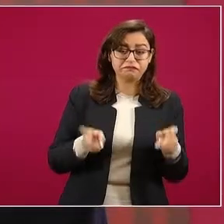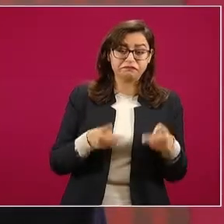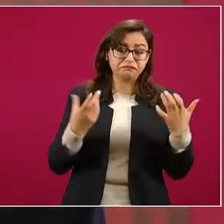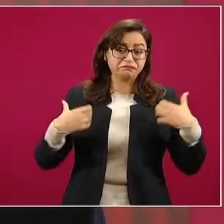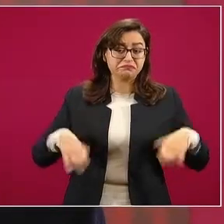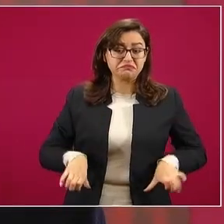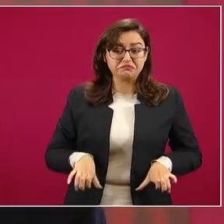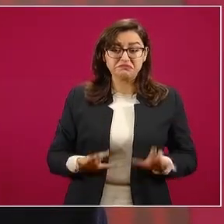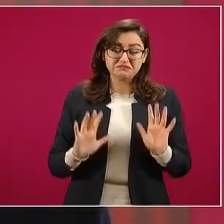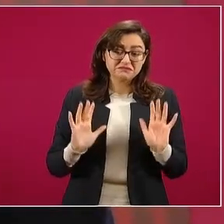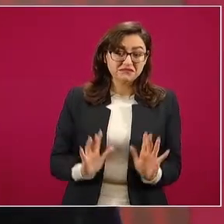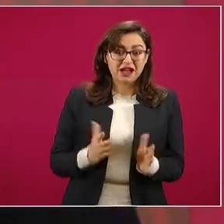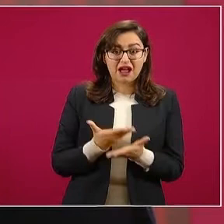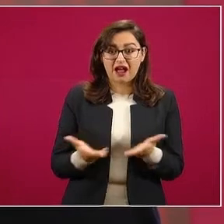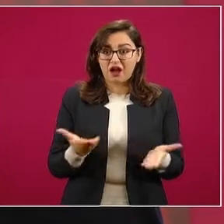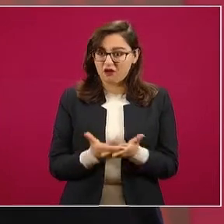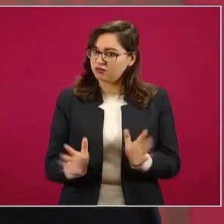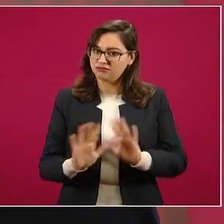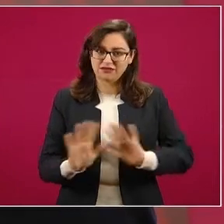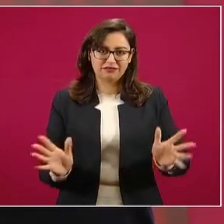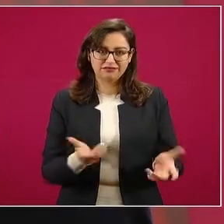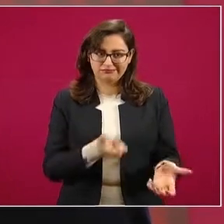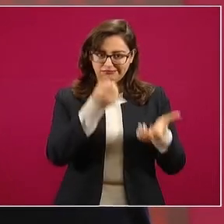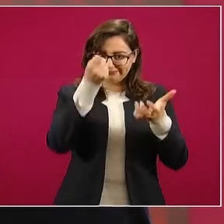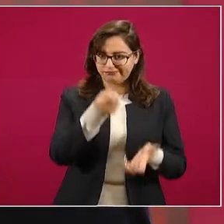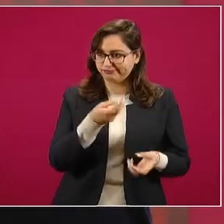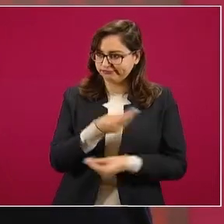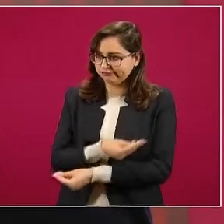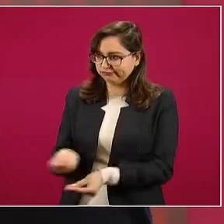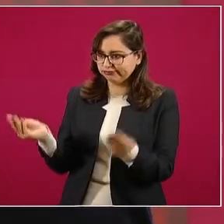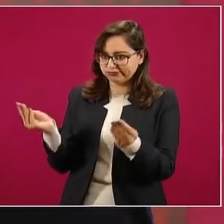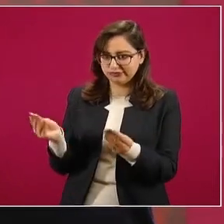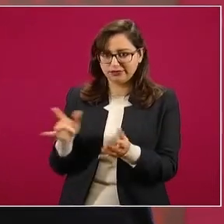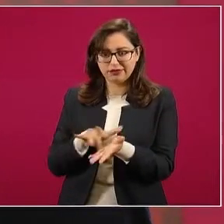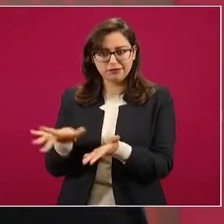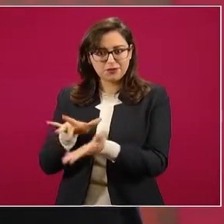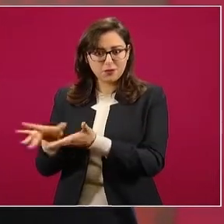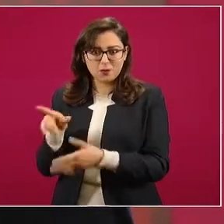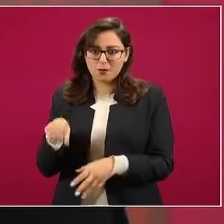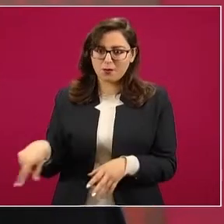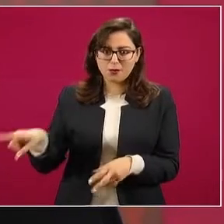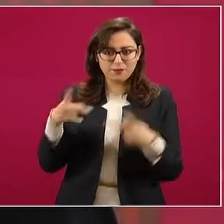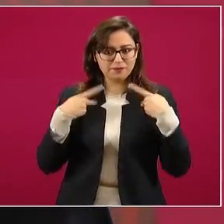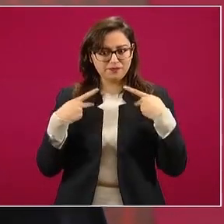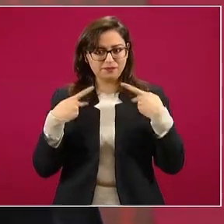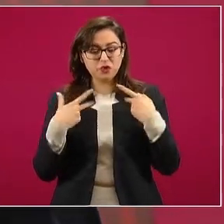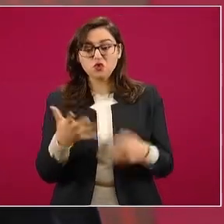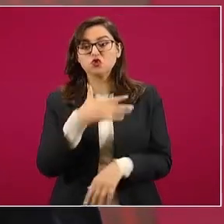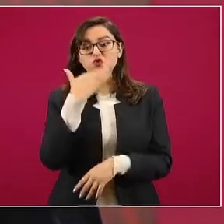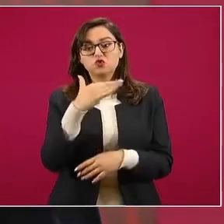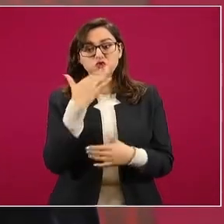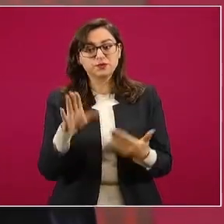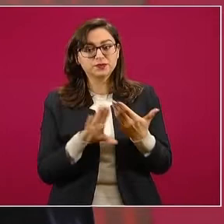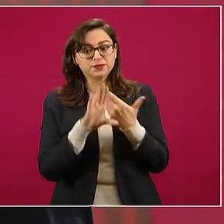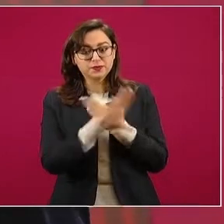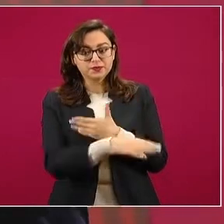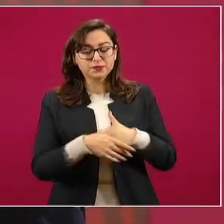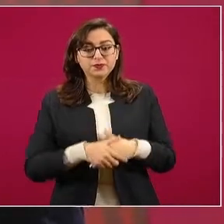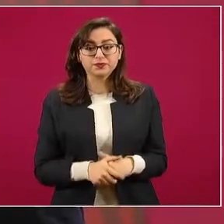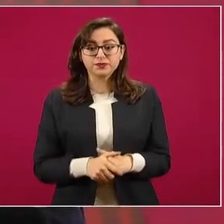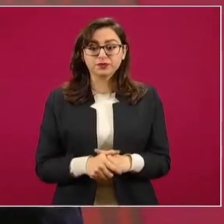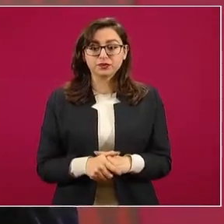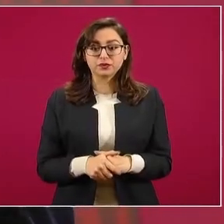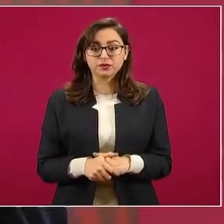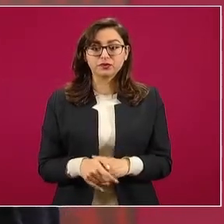apoyando al gobierno, se acabe con la corrupción. Pero